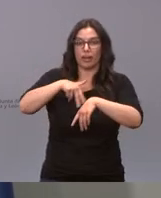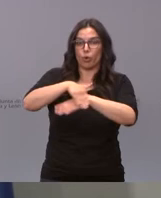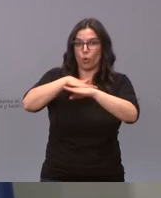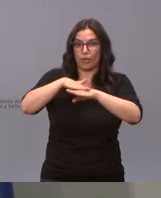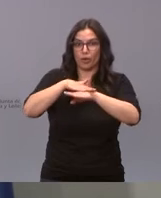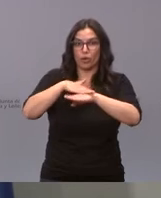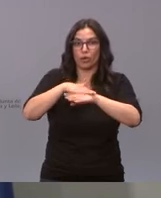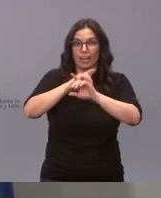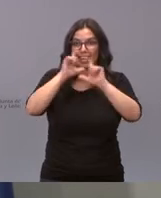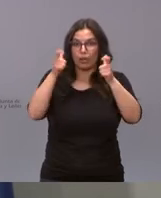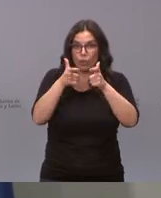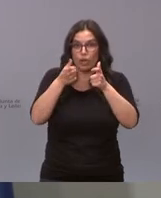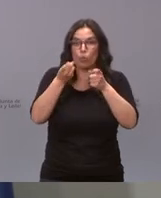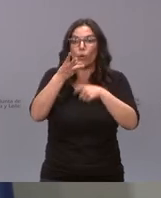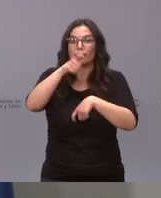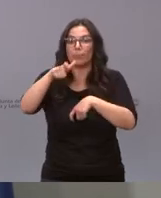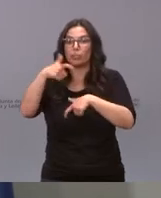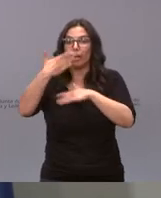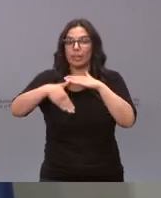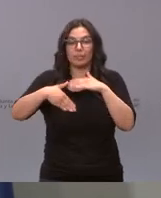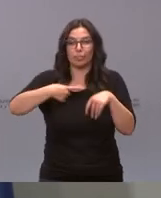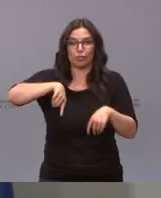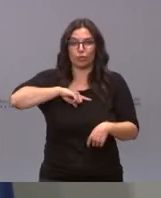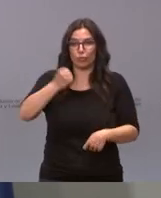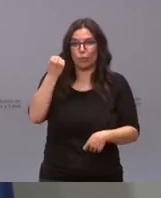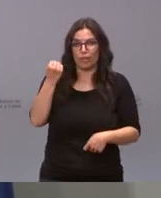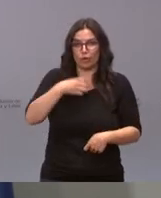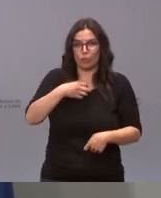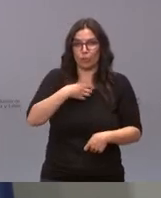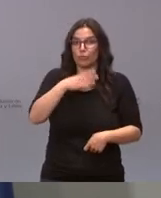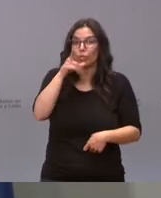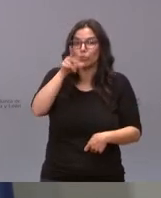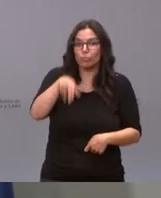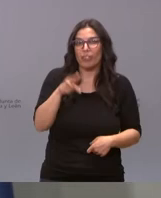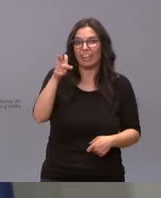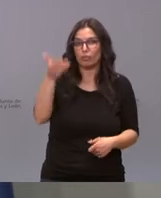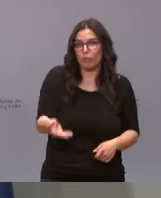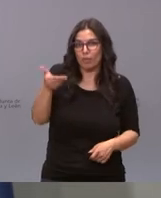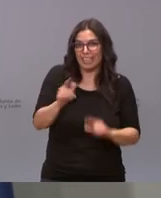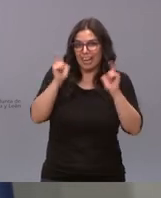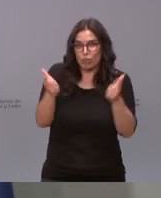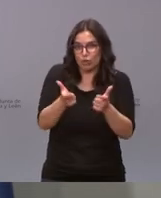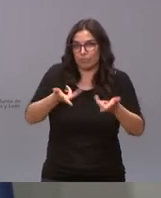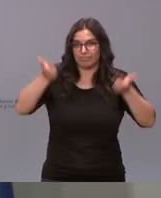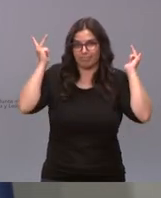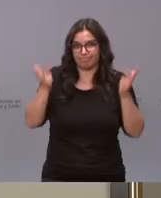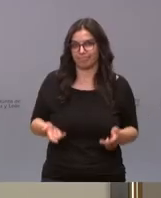gobierno no hay limitación porque no podemos limitar los derechos fundamentales si no estamos bajo el estado de alarma